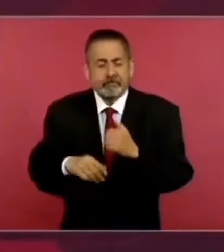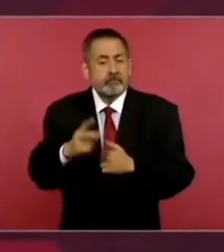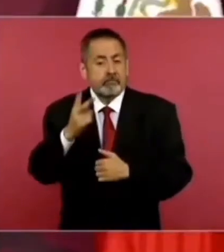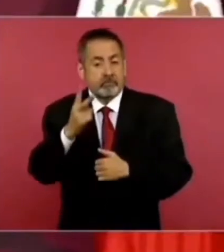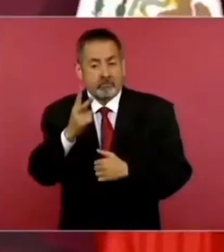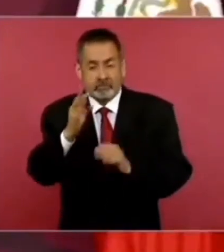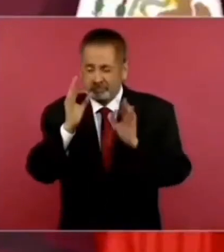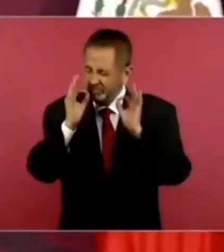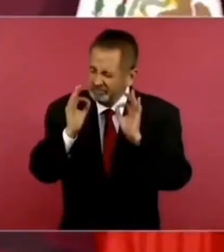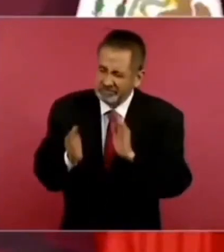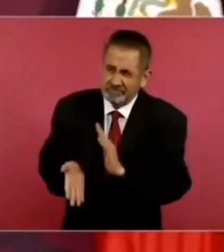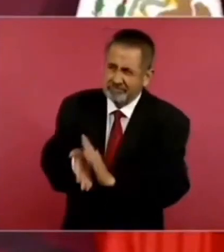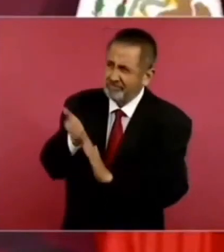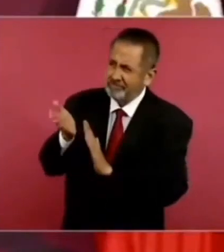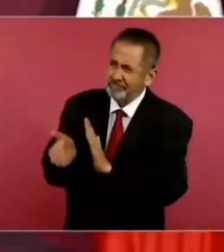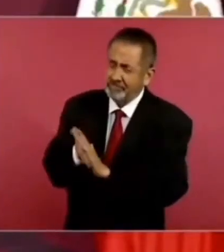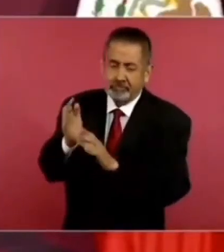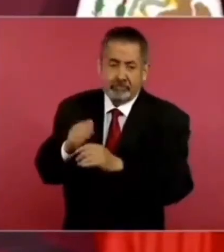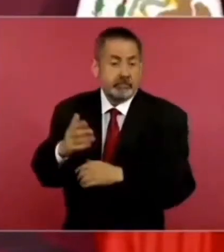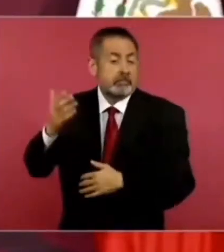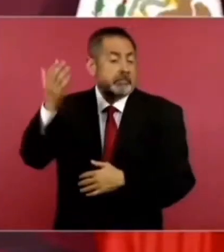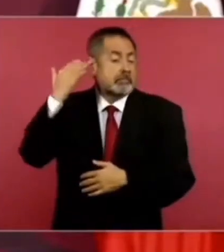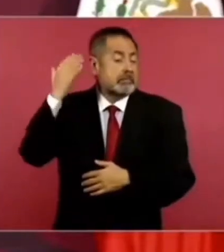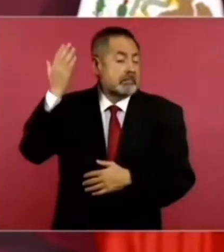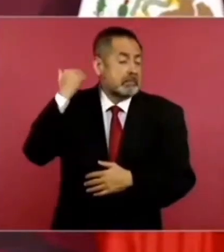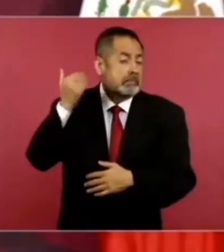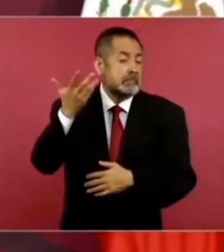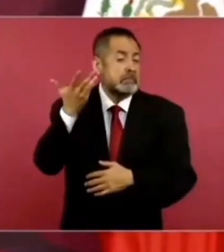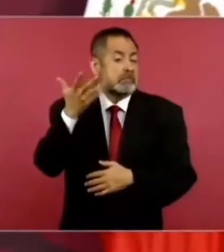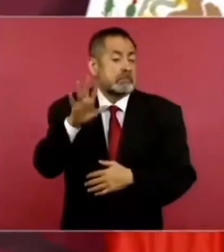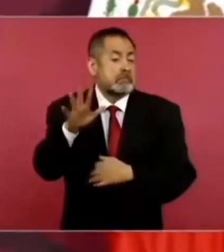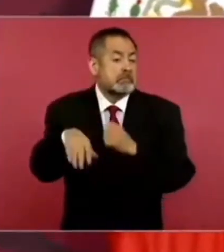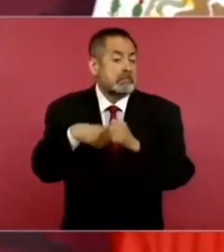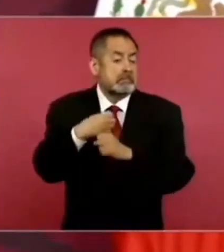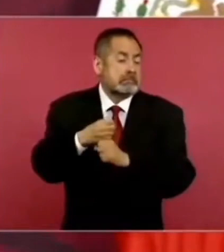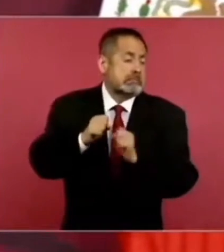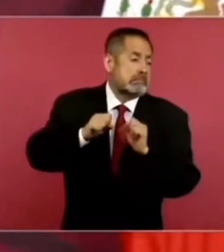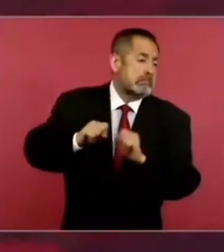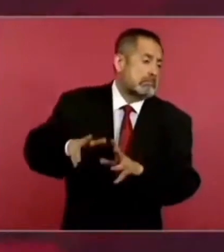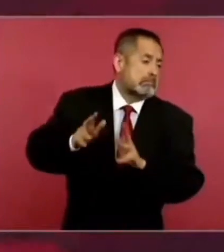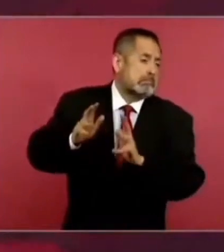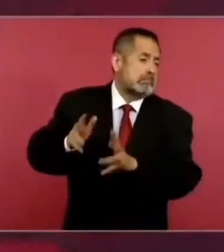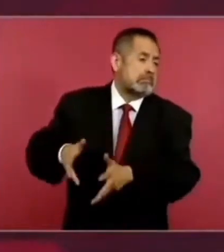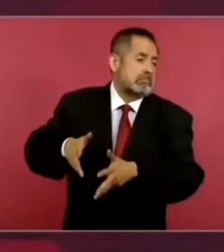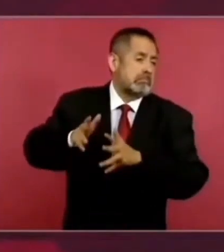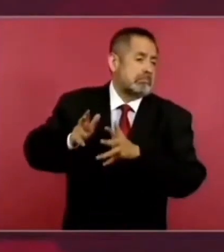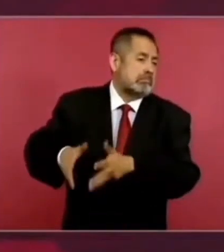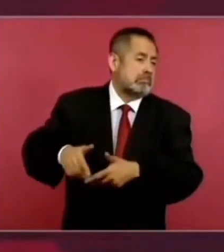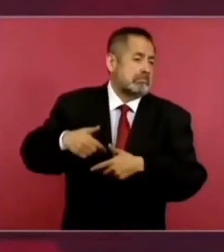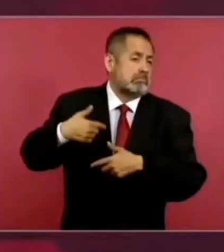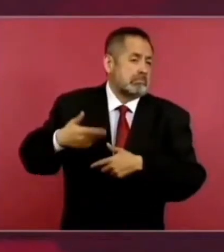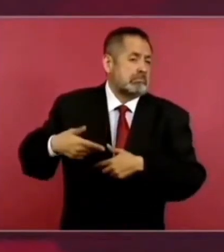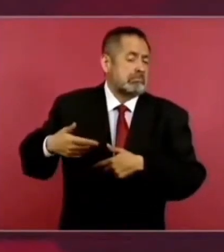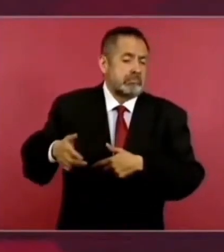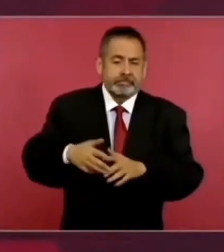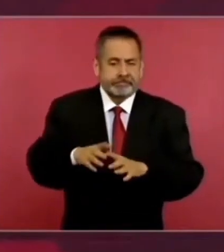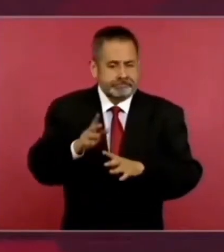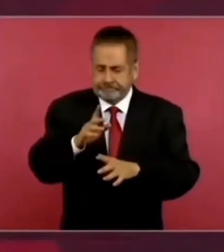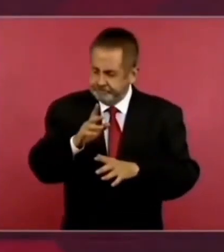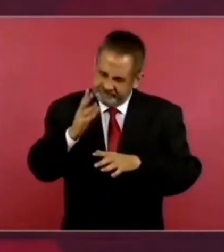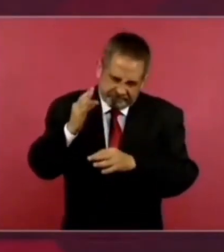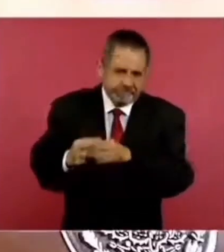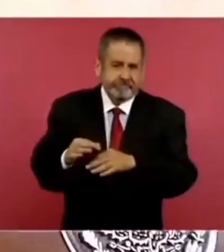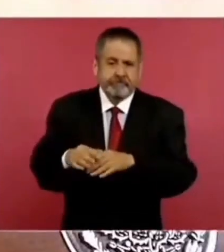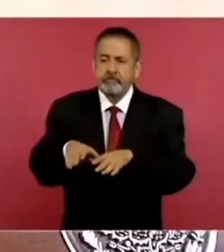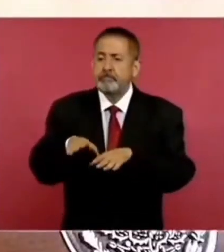obras que llevaban 10 años de iniciadas. La carretera